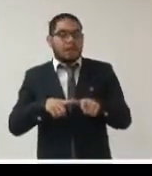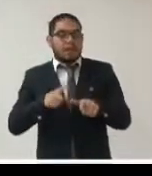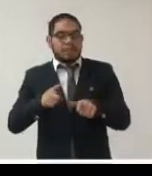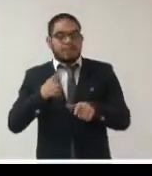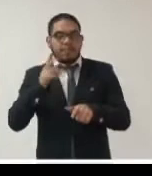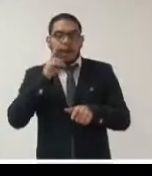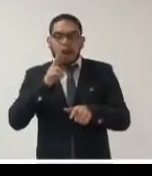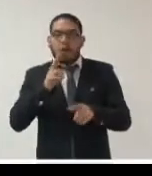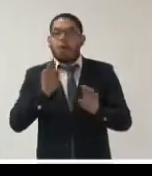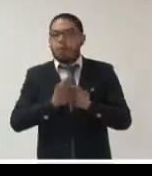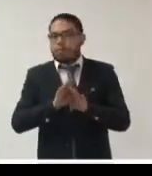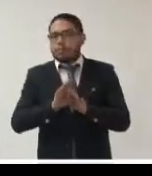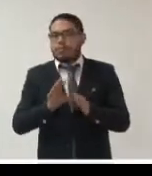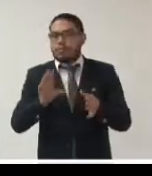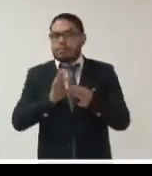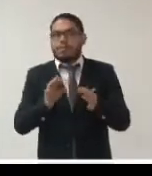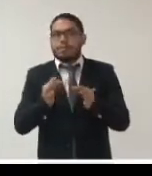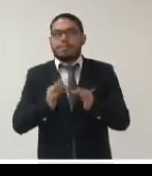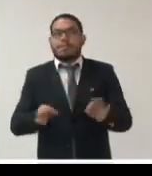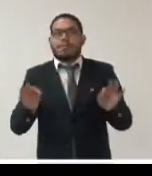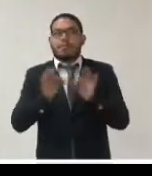derechos fundamentales muchas gracias